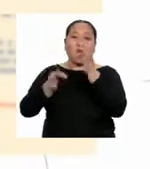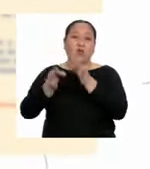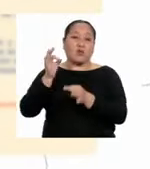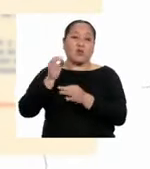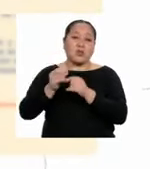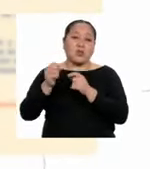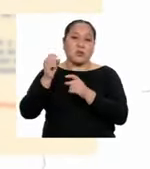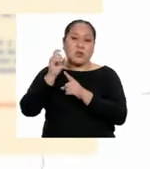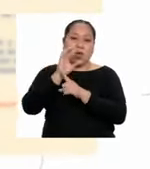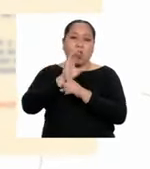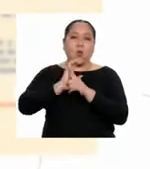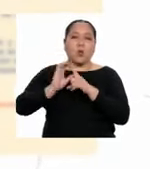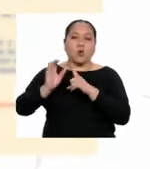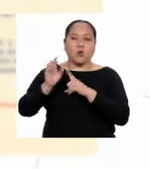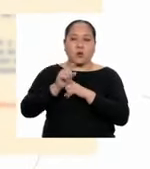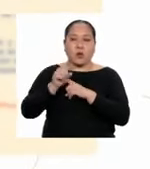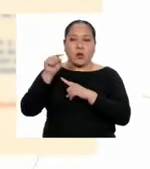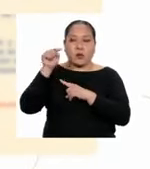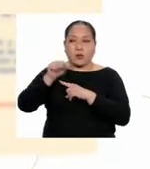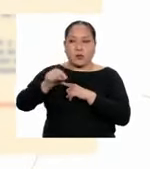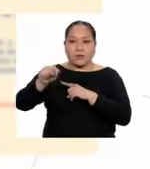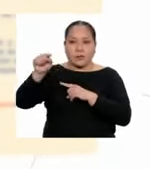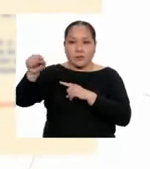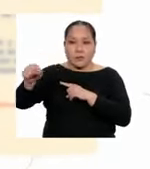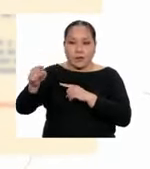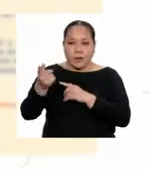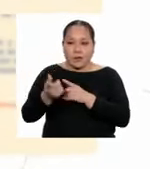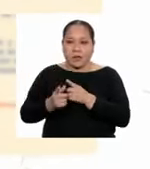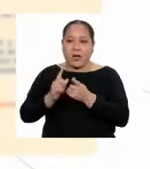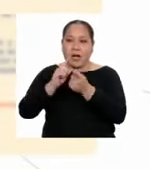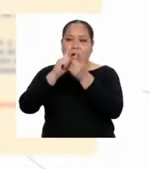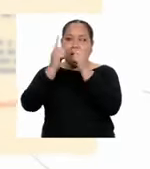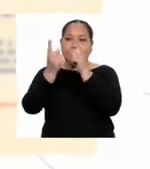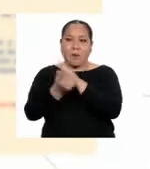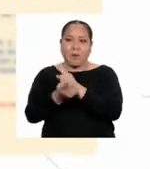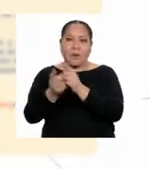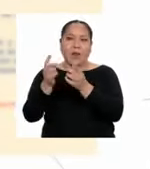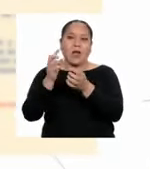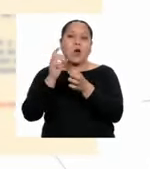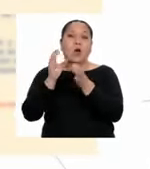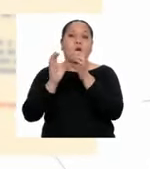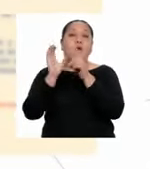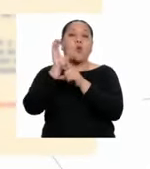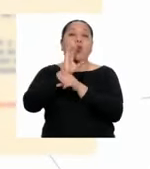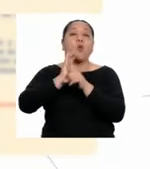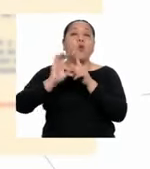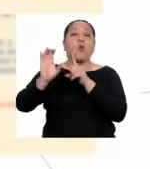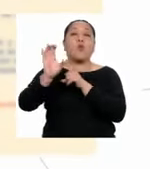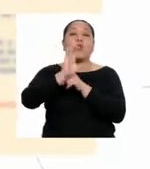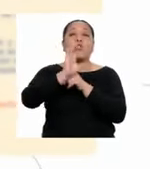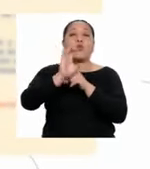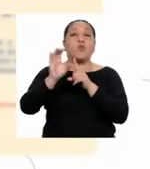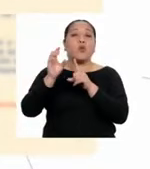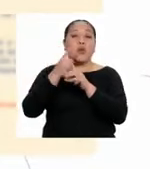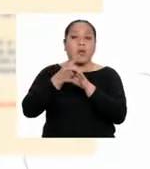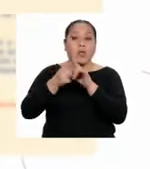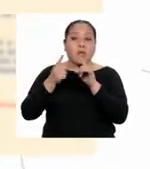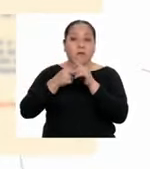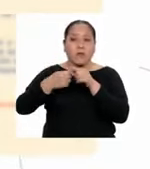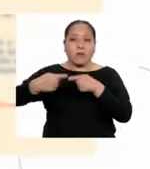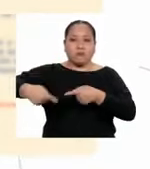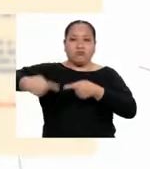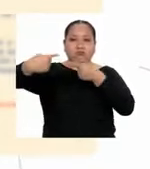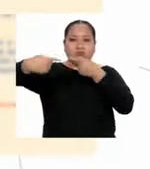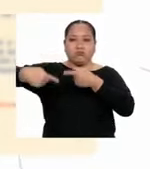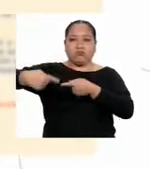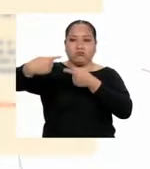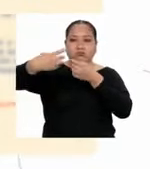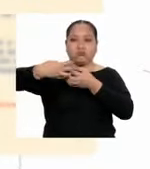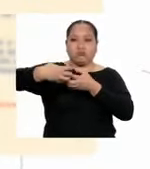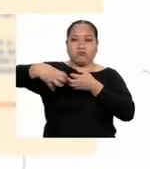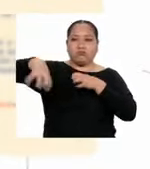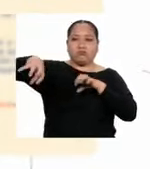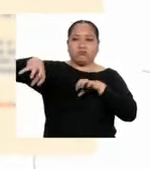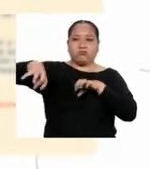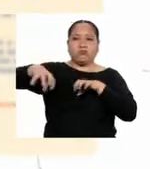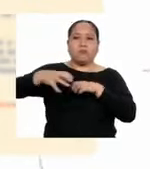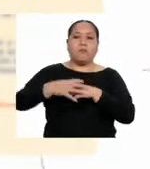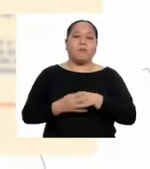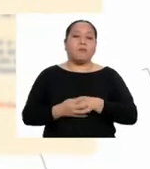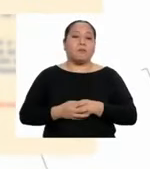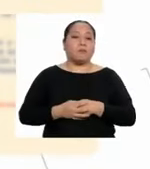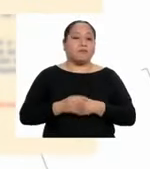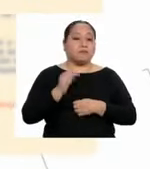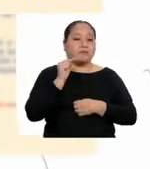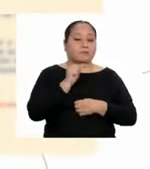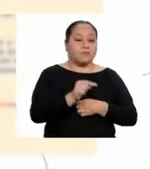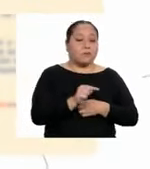étnicas, son las que convierten a las culturas diferentes en antagonistas. Por otro lado, frente